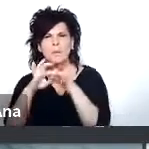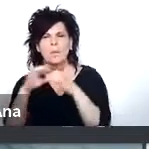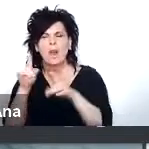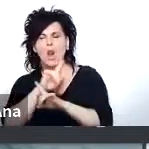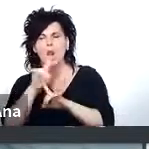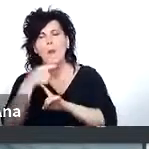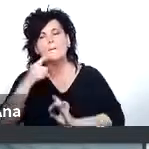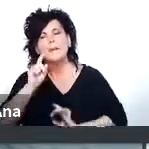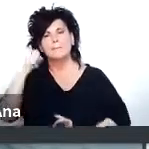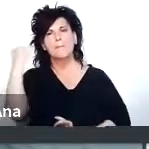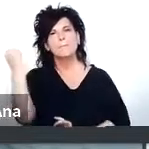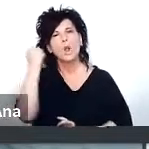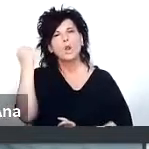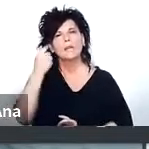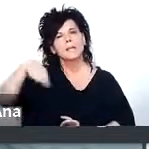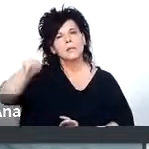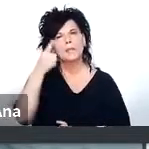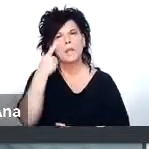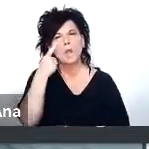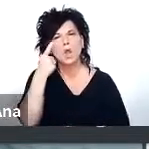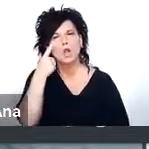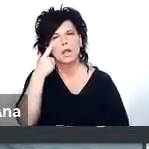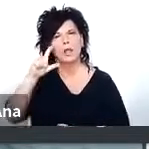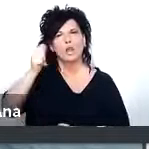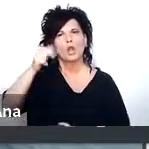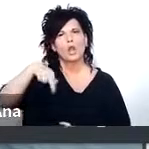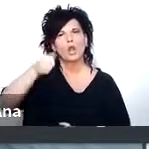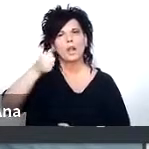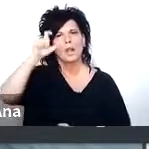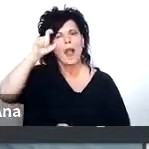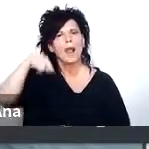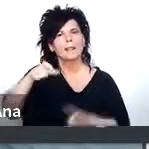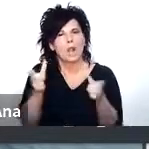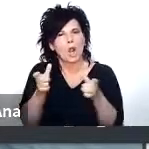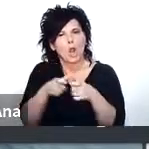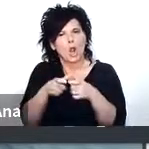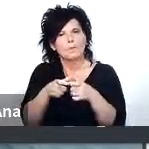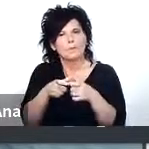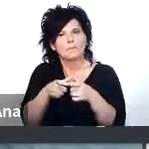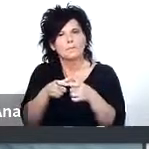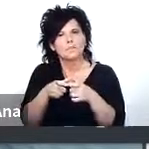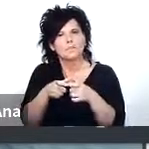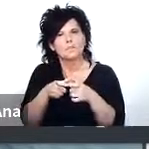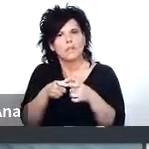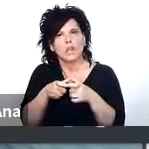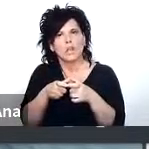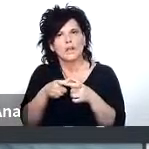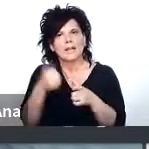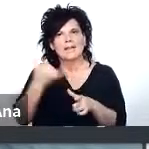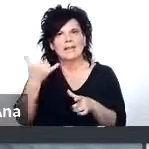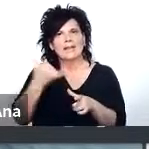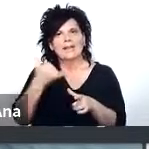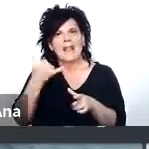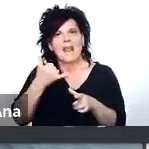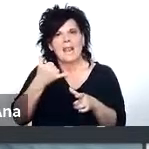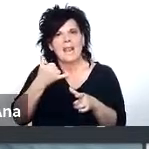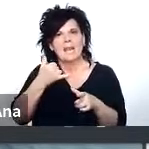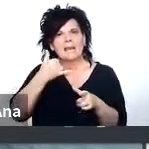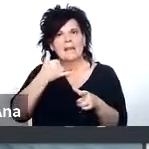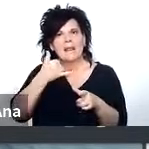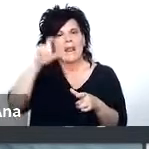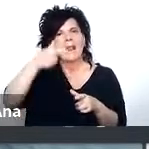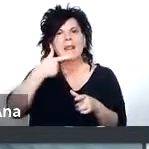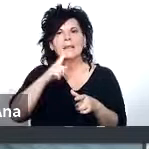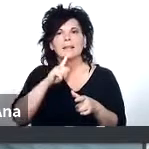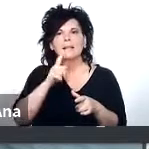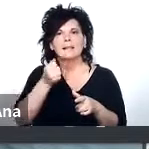importante que lo sepan porque la CONAE esta comisión tiene sus estaciones terrenas en Córdoba en Falda del Cañete así